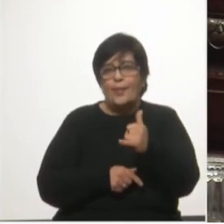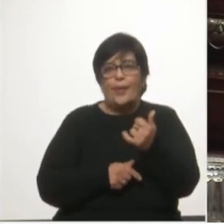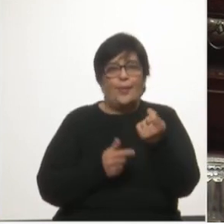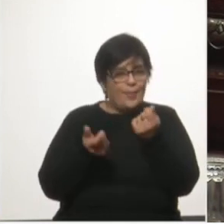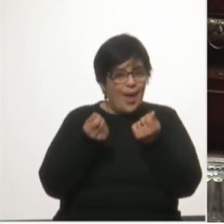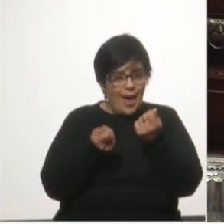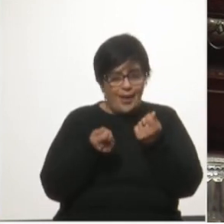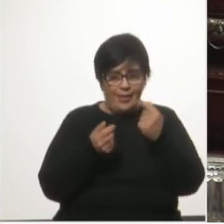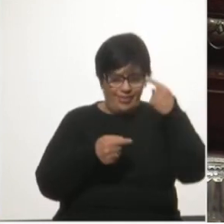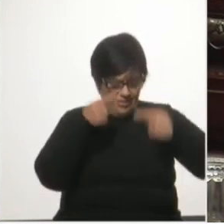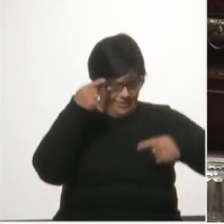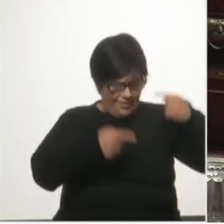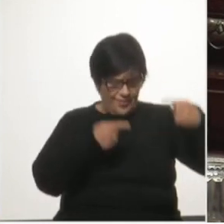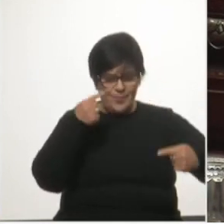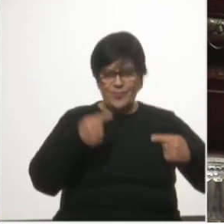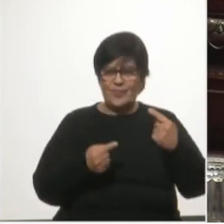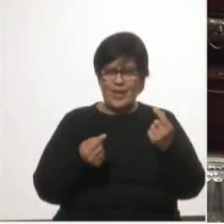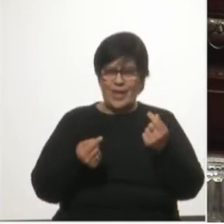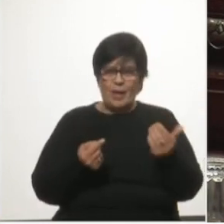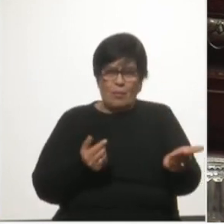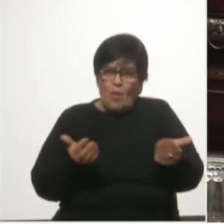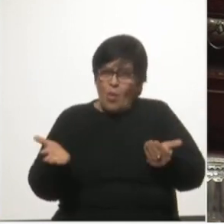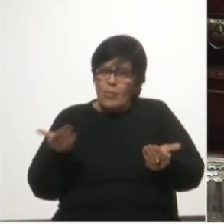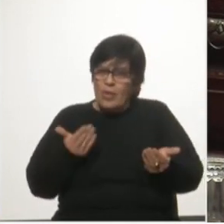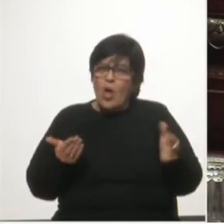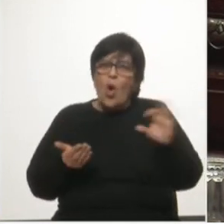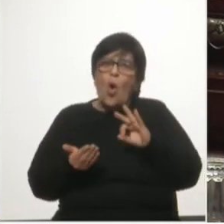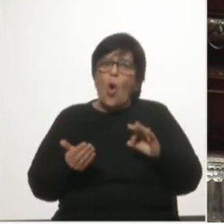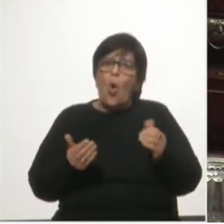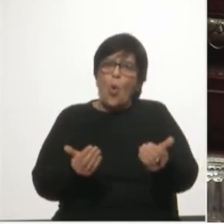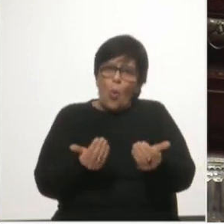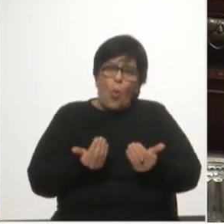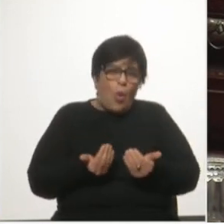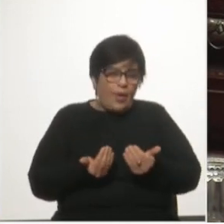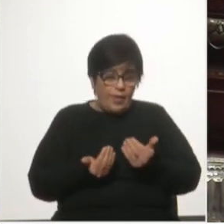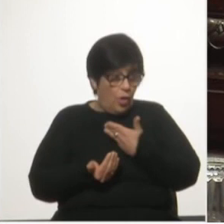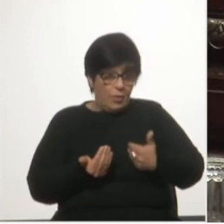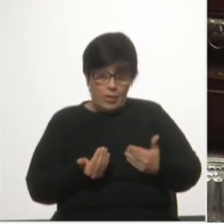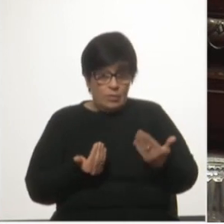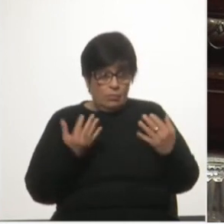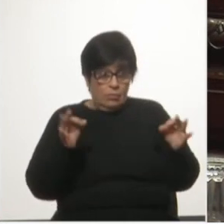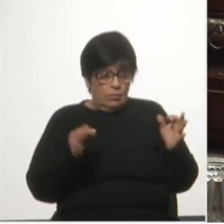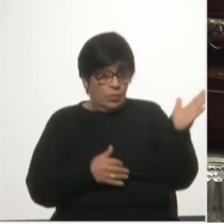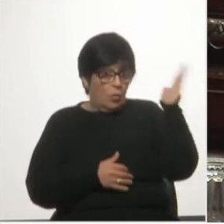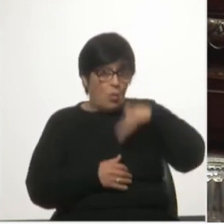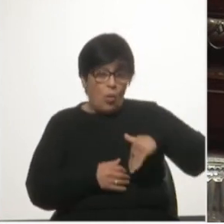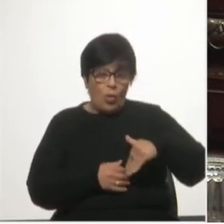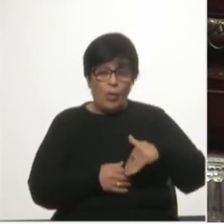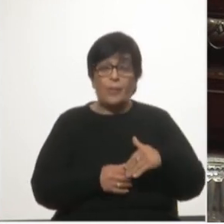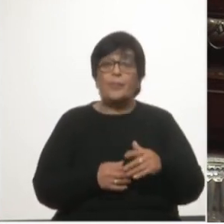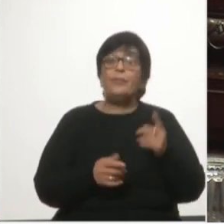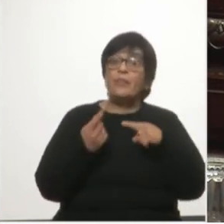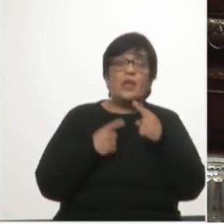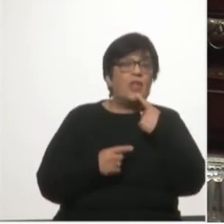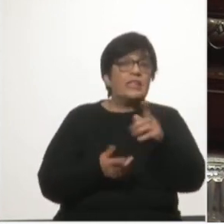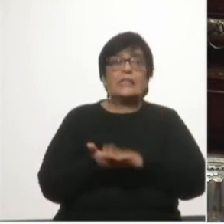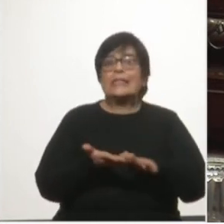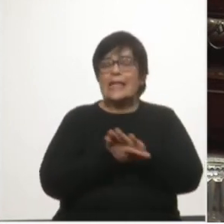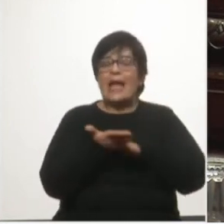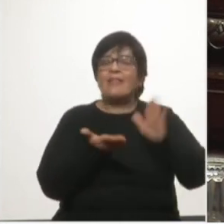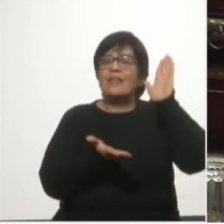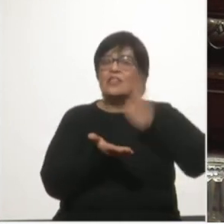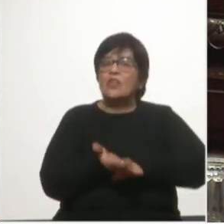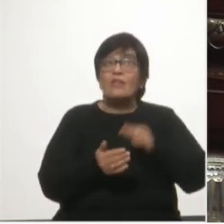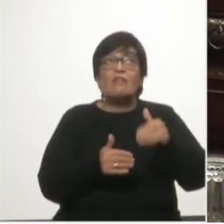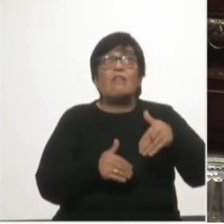activos o la retención de utilidades sin que el Estado pudiera evitarlo. Nada se dice acerca de la distribución de